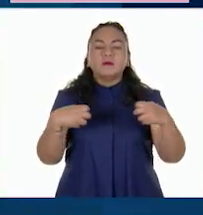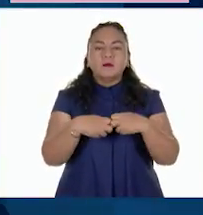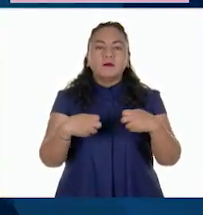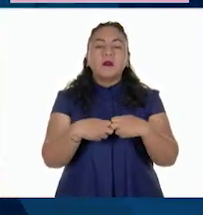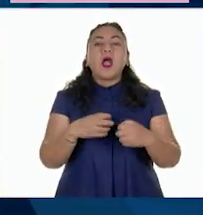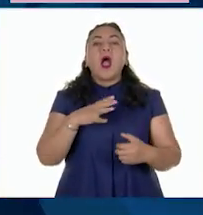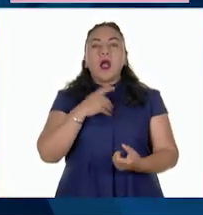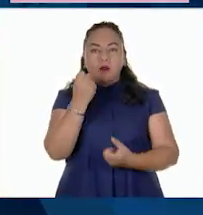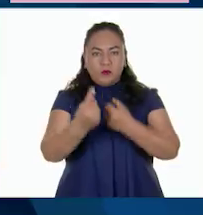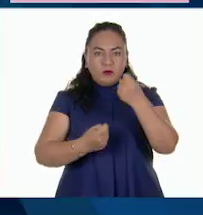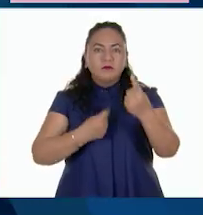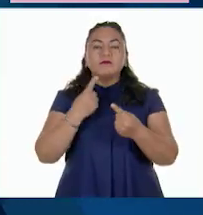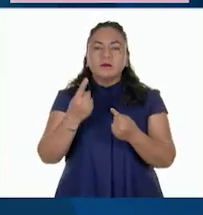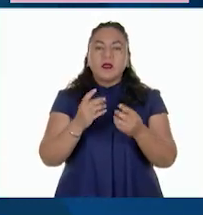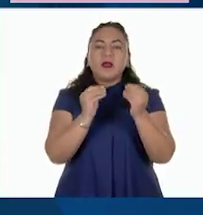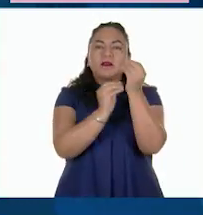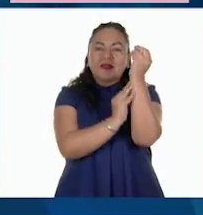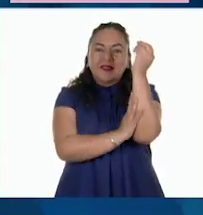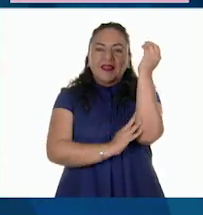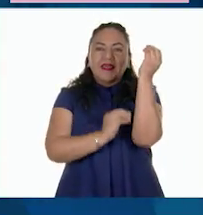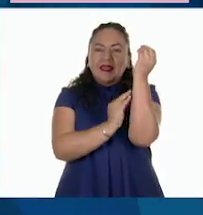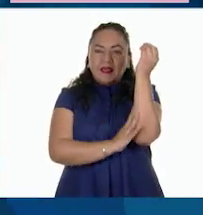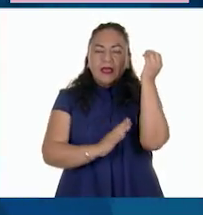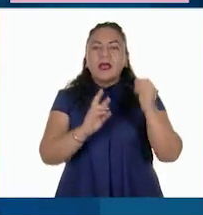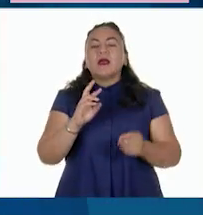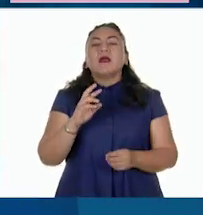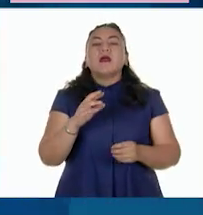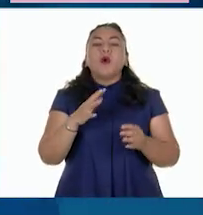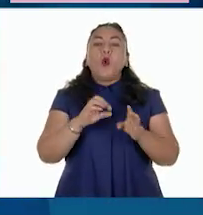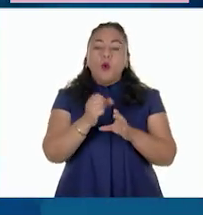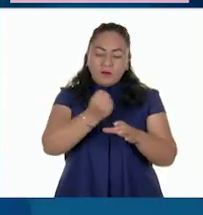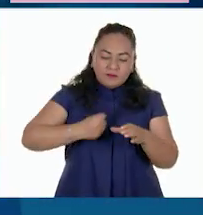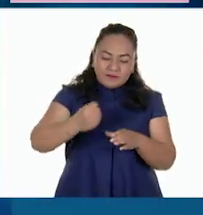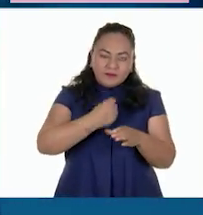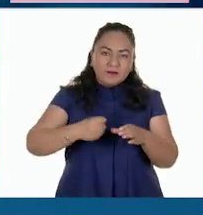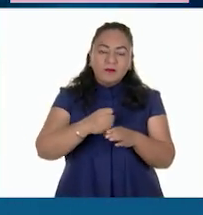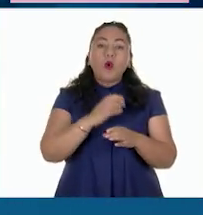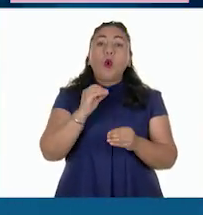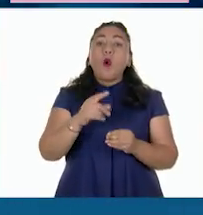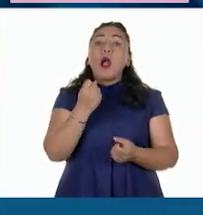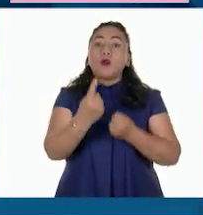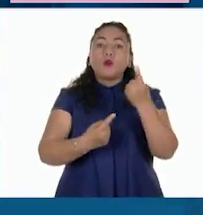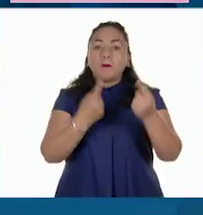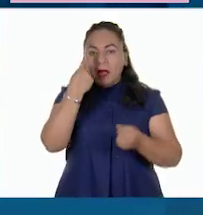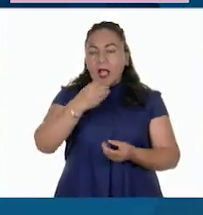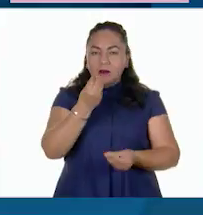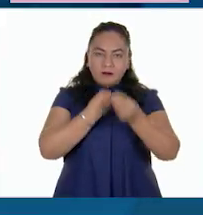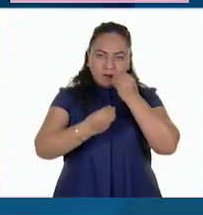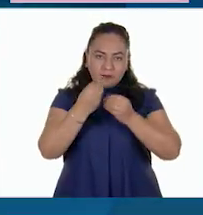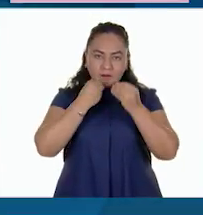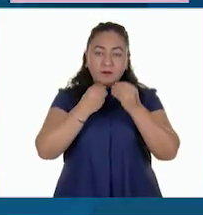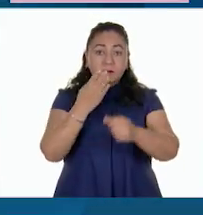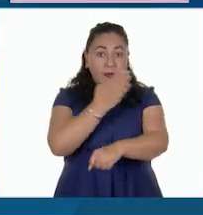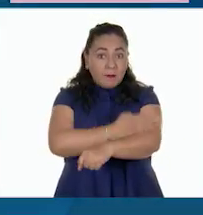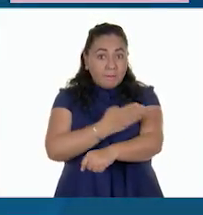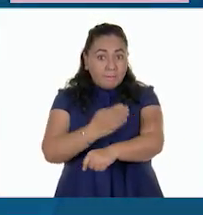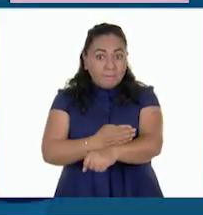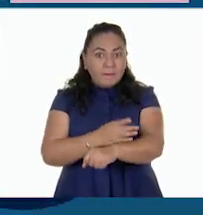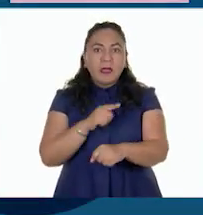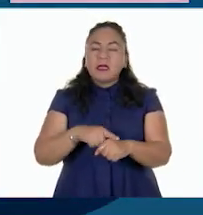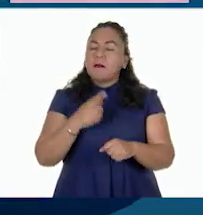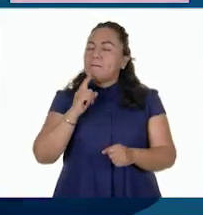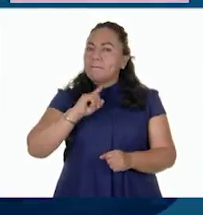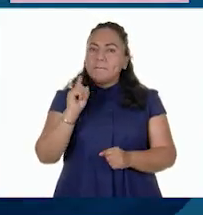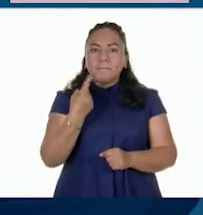así como algunas resinas, solventes y productos alimenticios. La madera es el principal